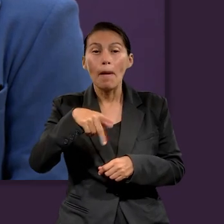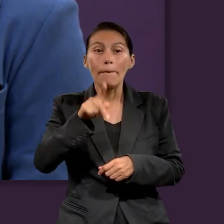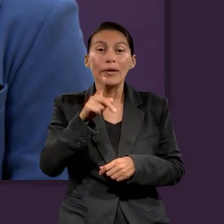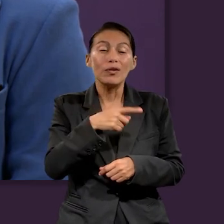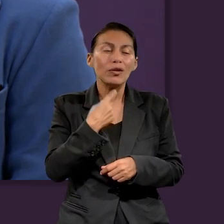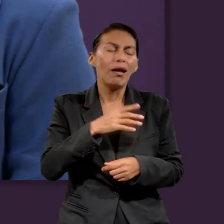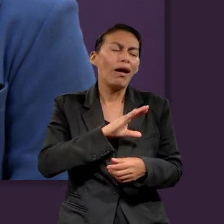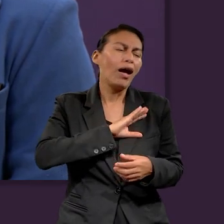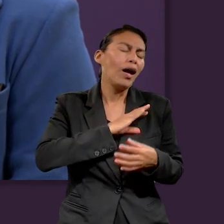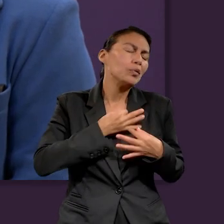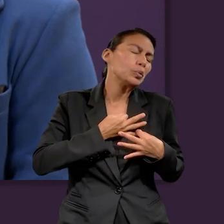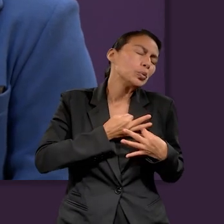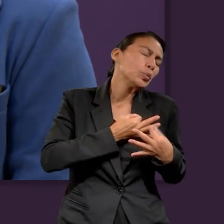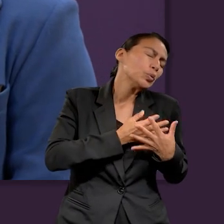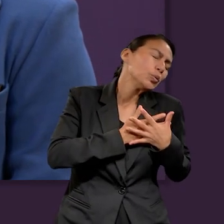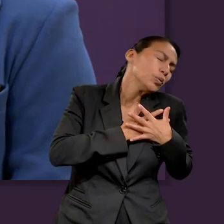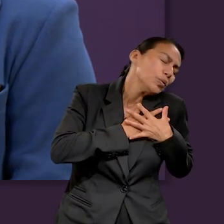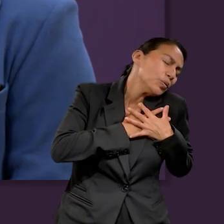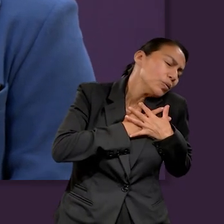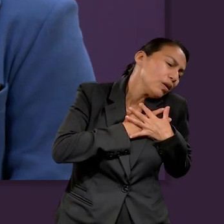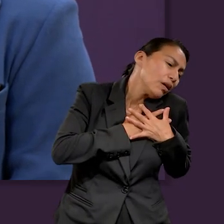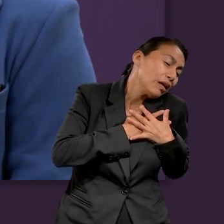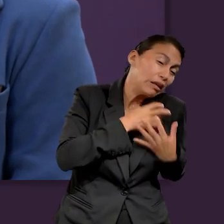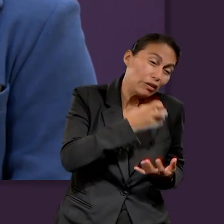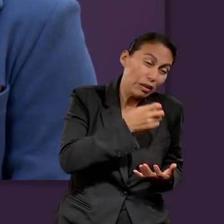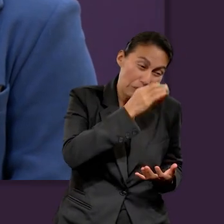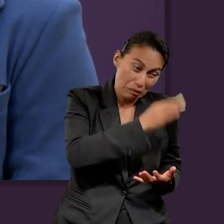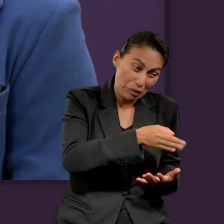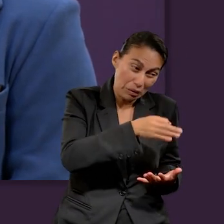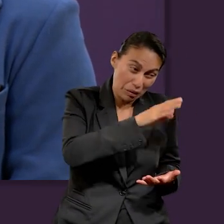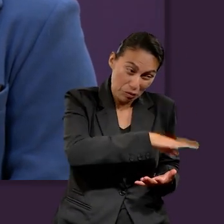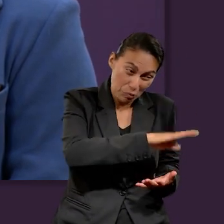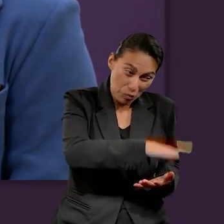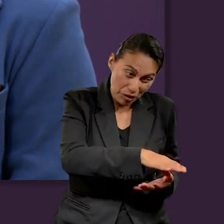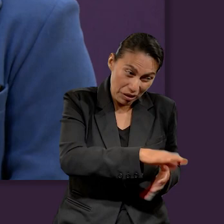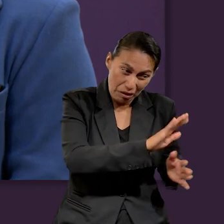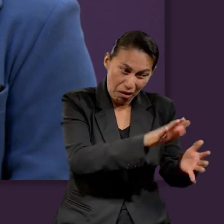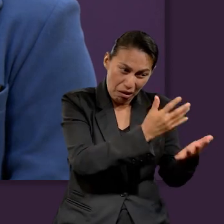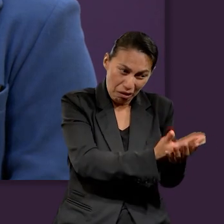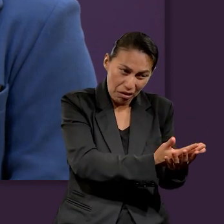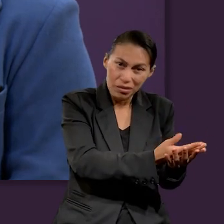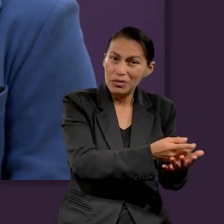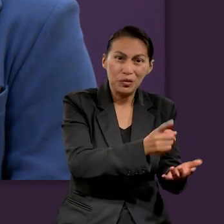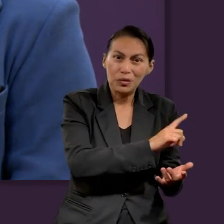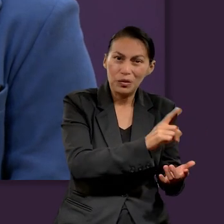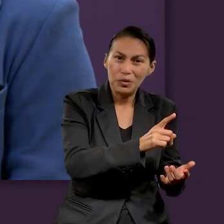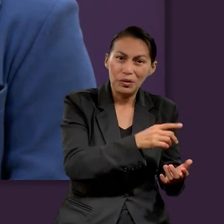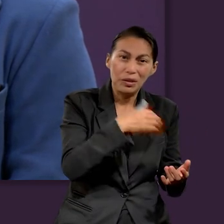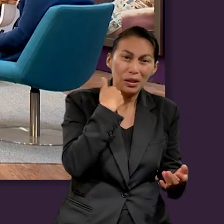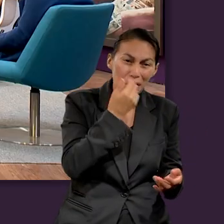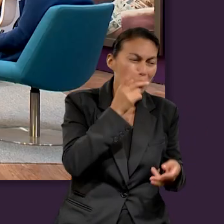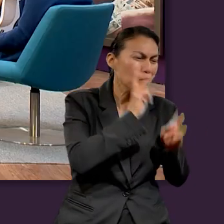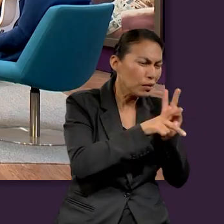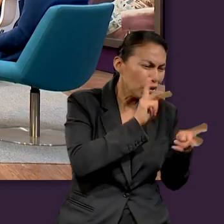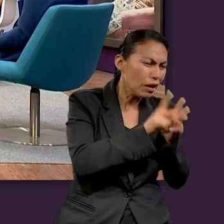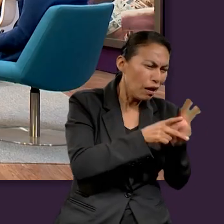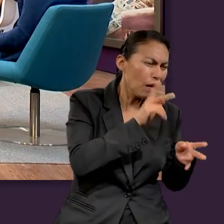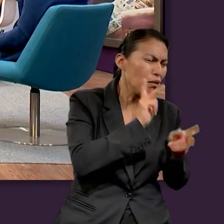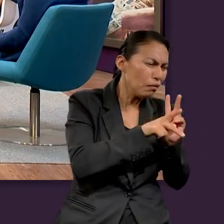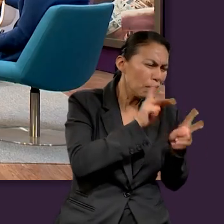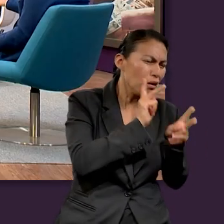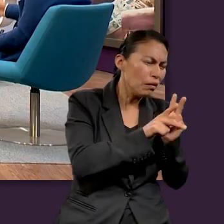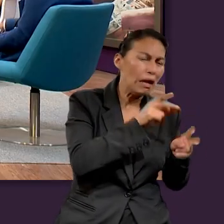a veces tan arraigados a ellos, no queremos creer que ya murieron y que ya descansan. Queremos seguir